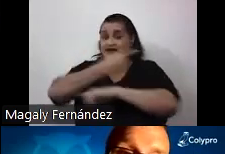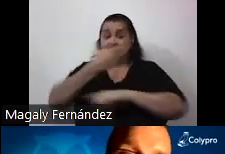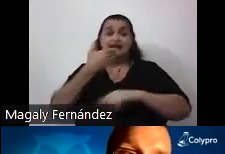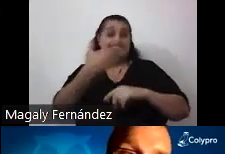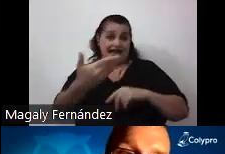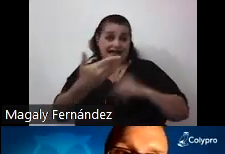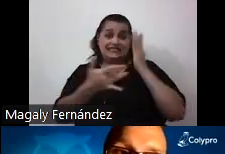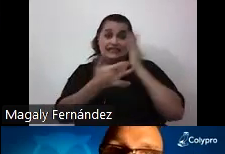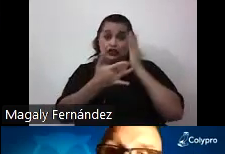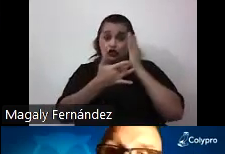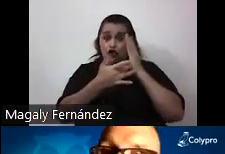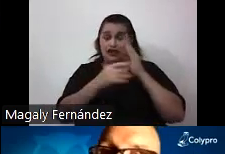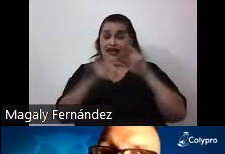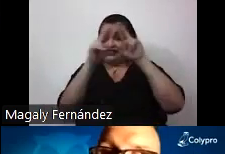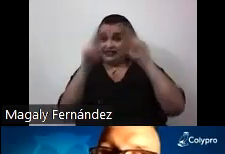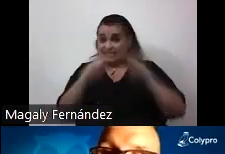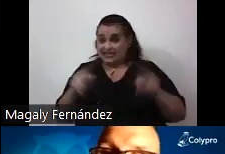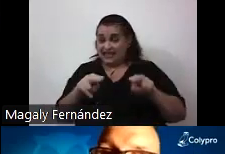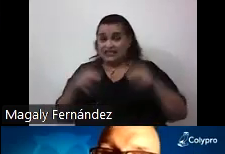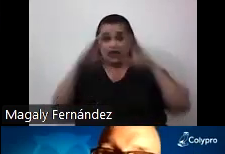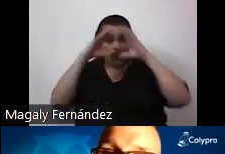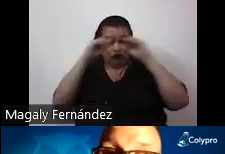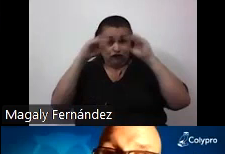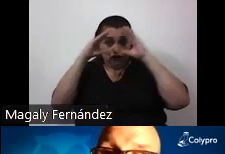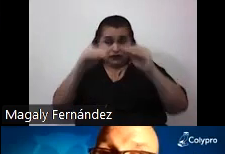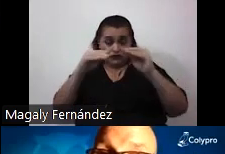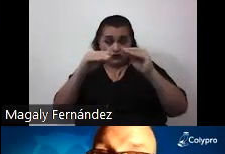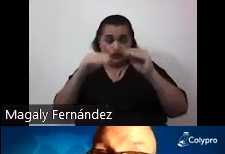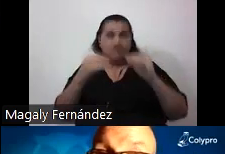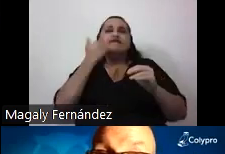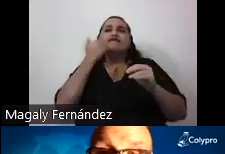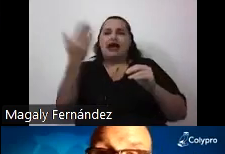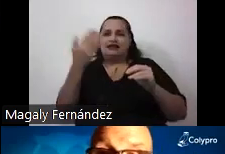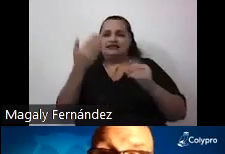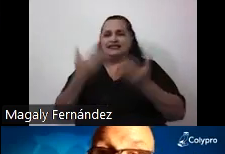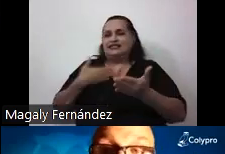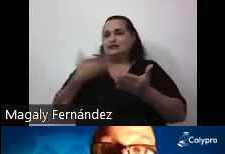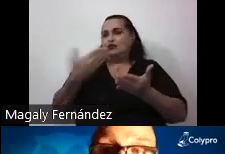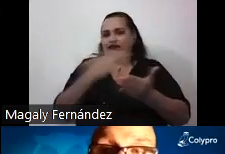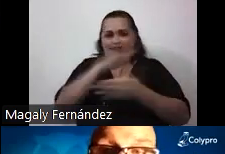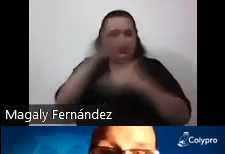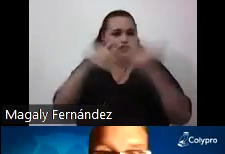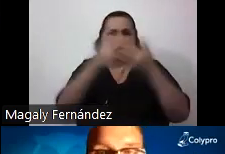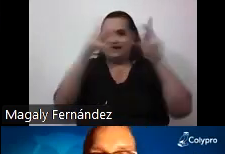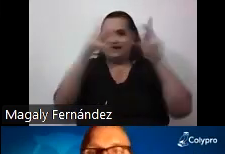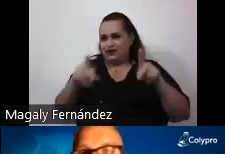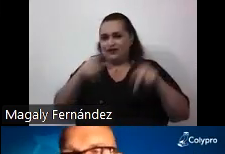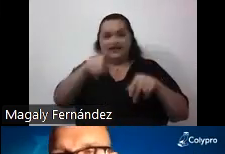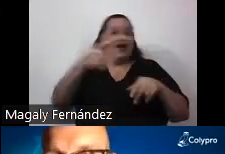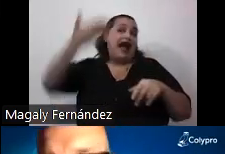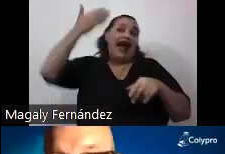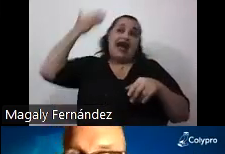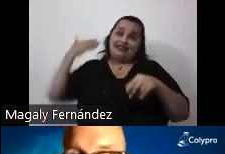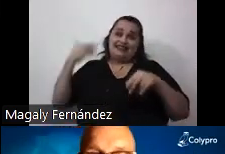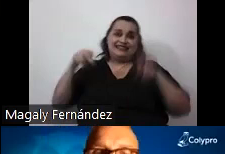tecnologías digitales la información está fácilmente disponible para todo el mundo esto no era así antes de